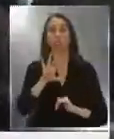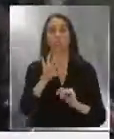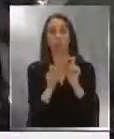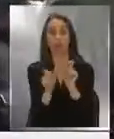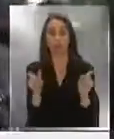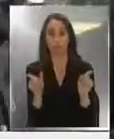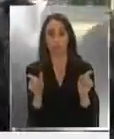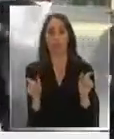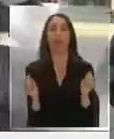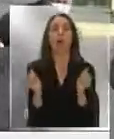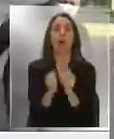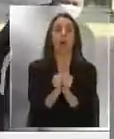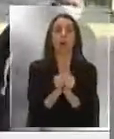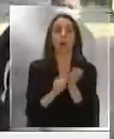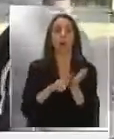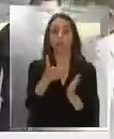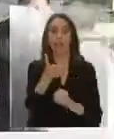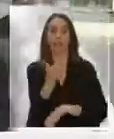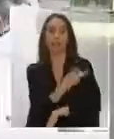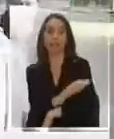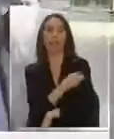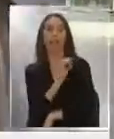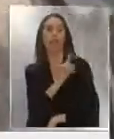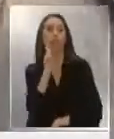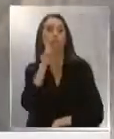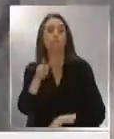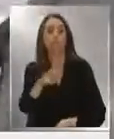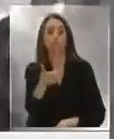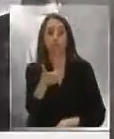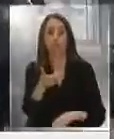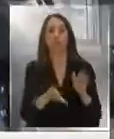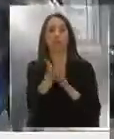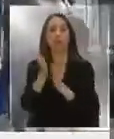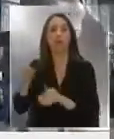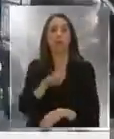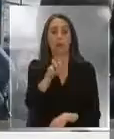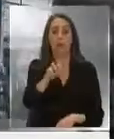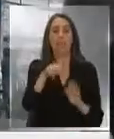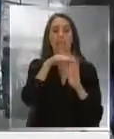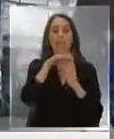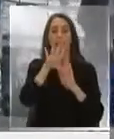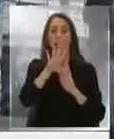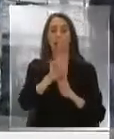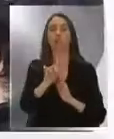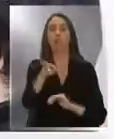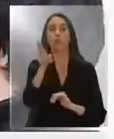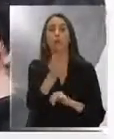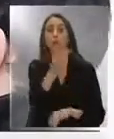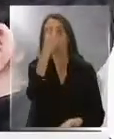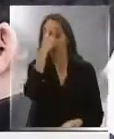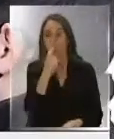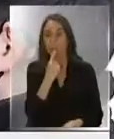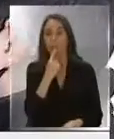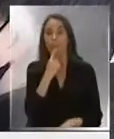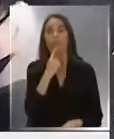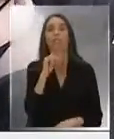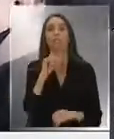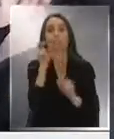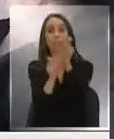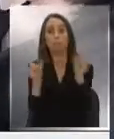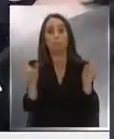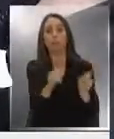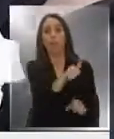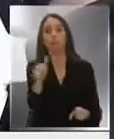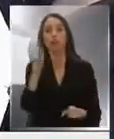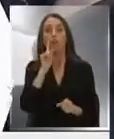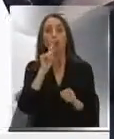personas con o sin pase de movilidad. Mientras que en la etapa cinco no habrá restricciones de aforo, si todas las personas cuentan